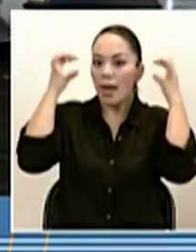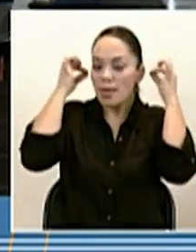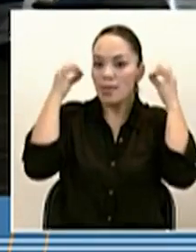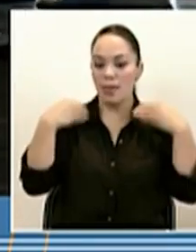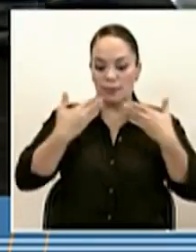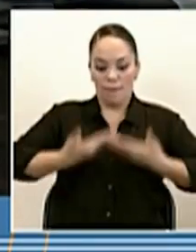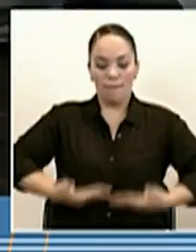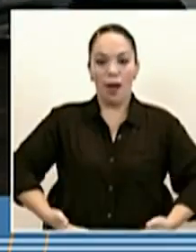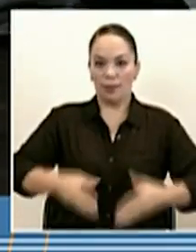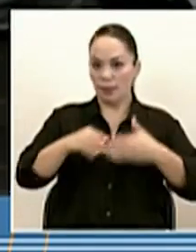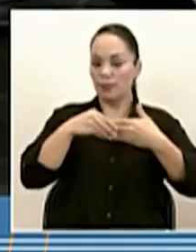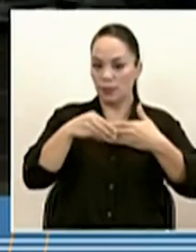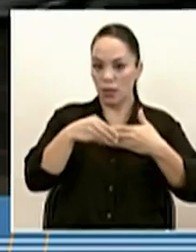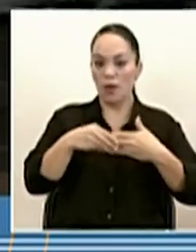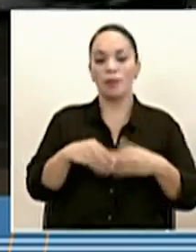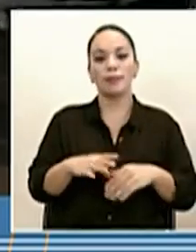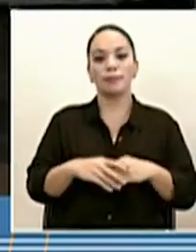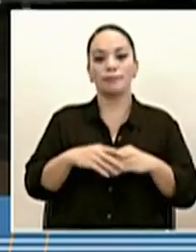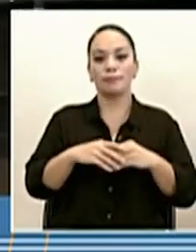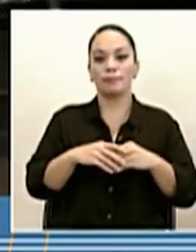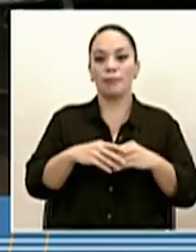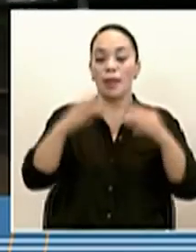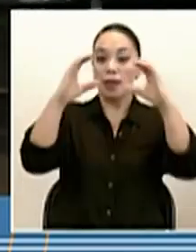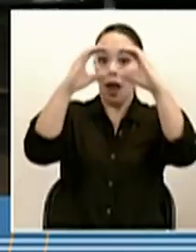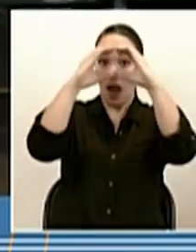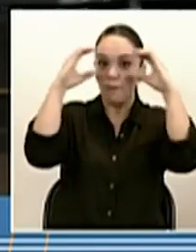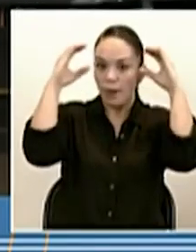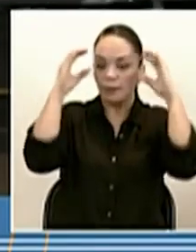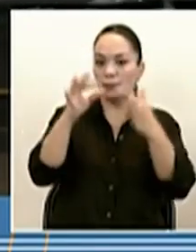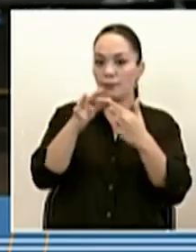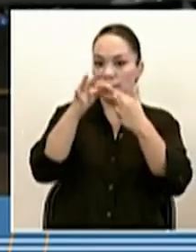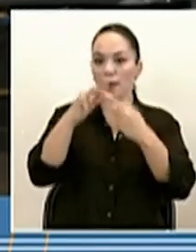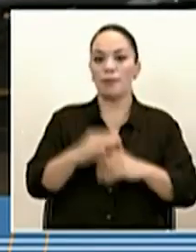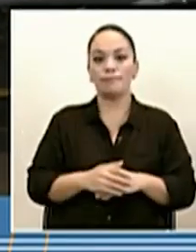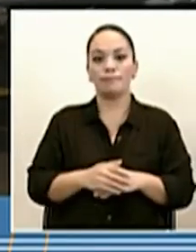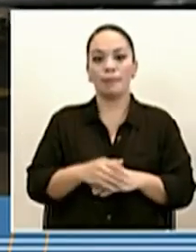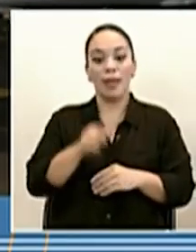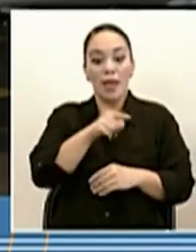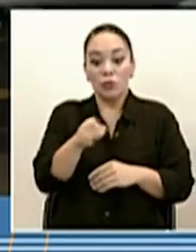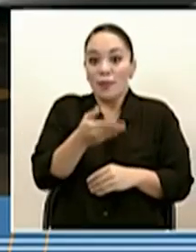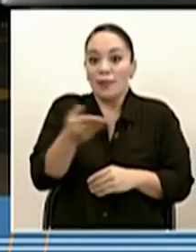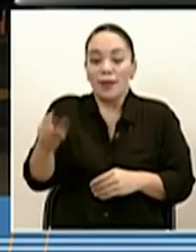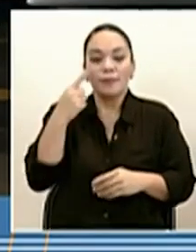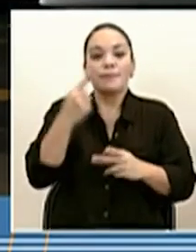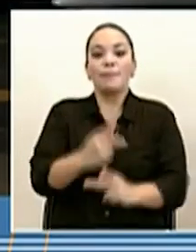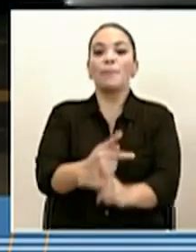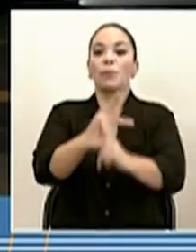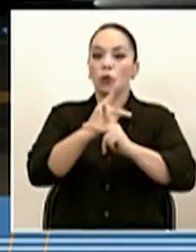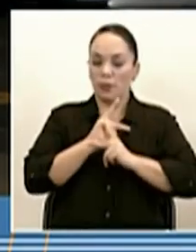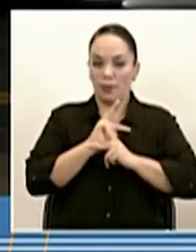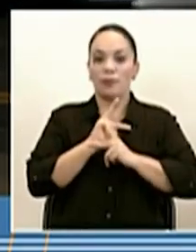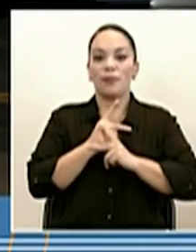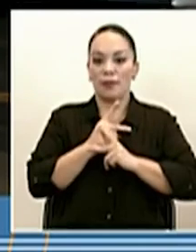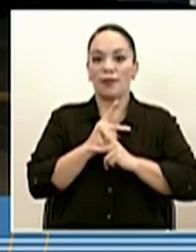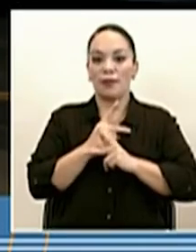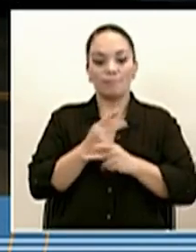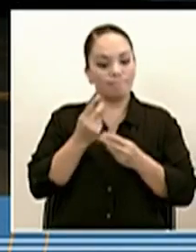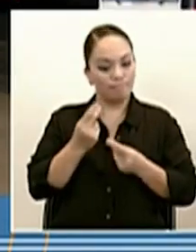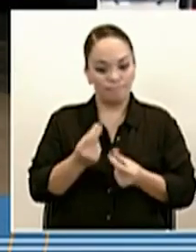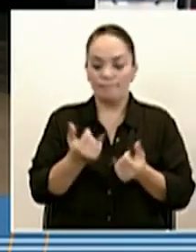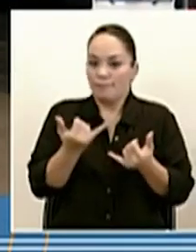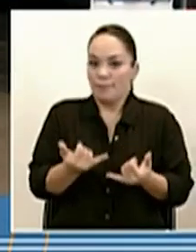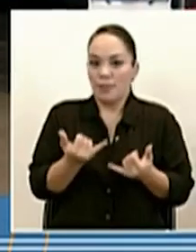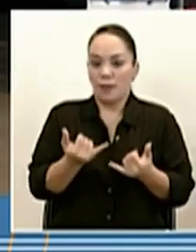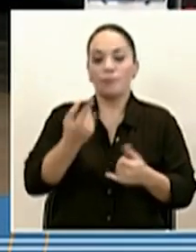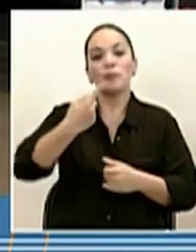desechables, como gafas y eso servirá para proteger de manera prácticamente inmediata